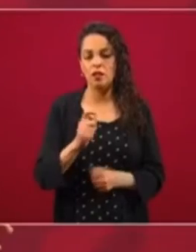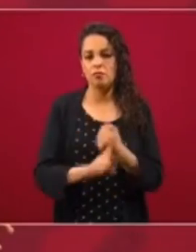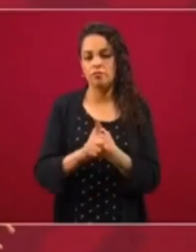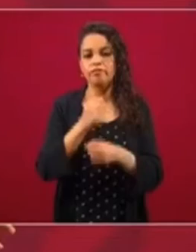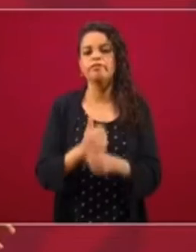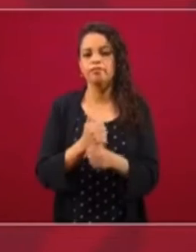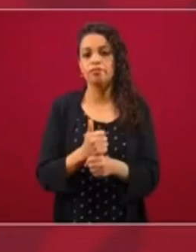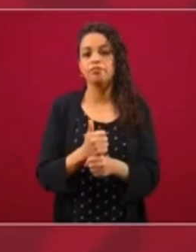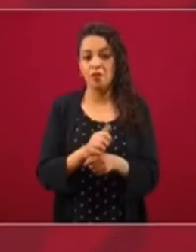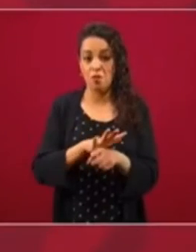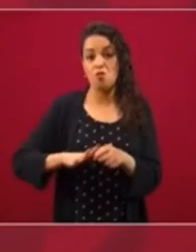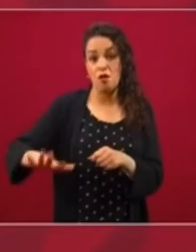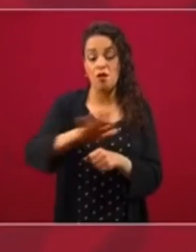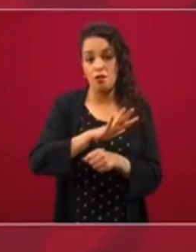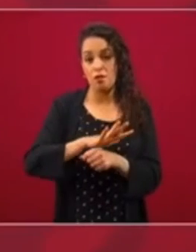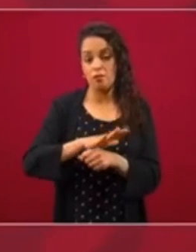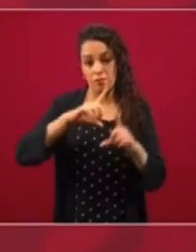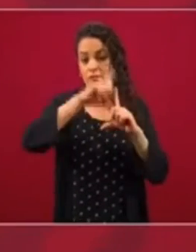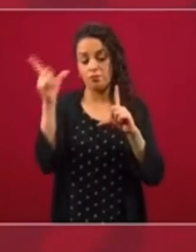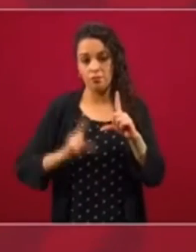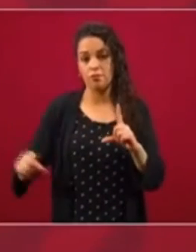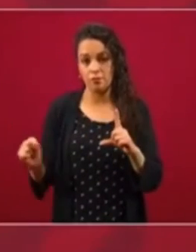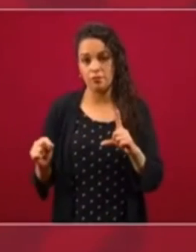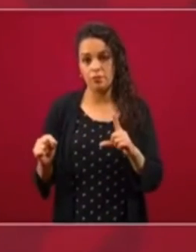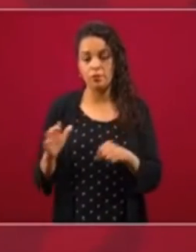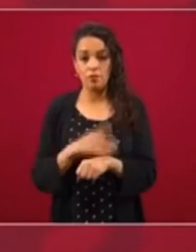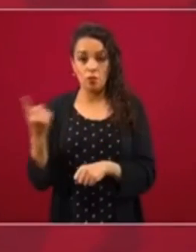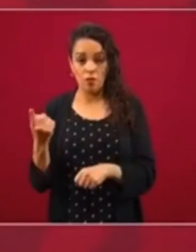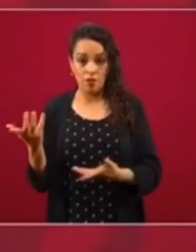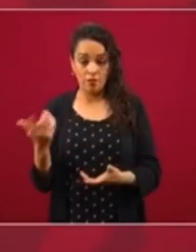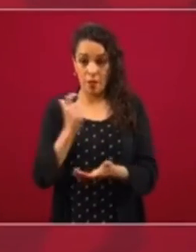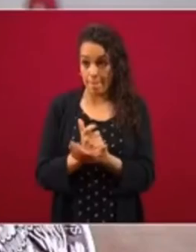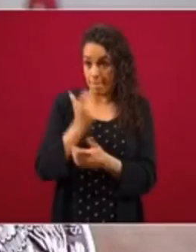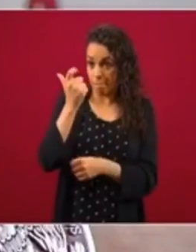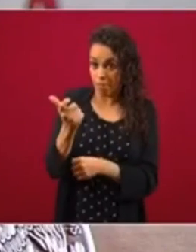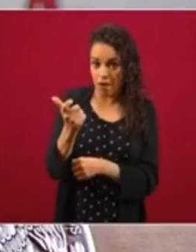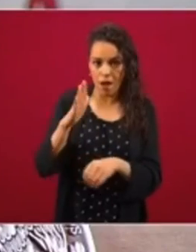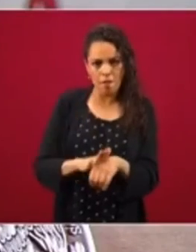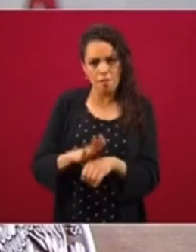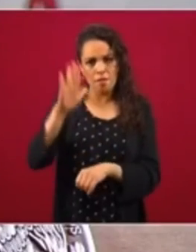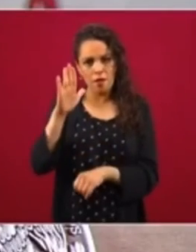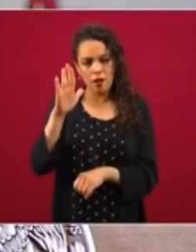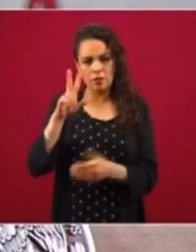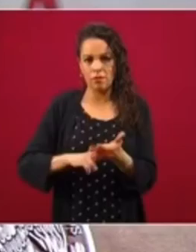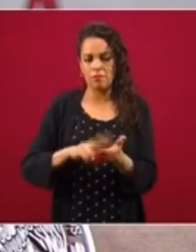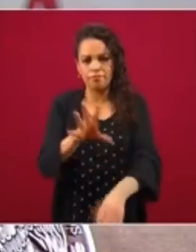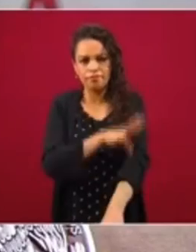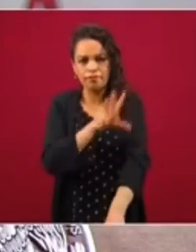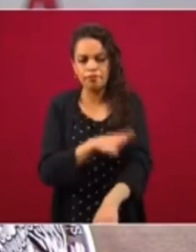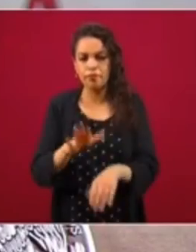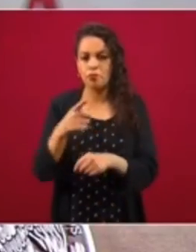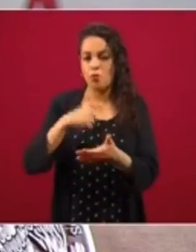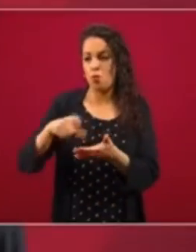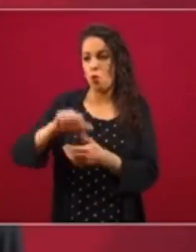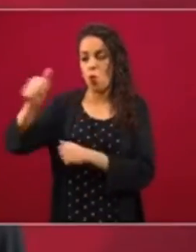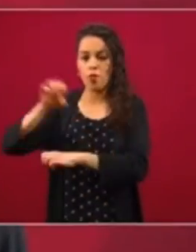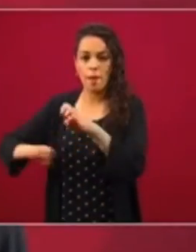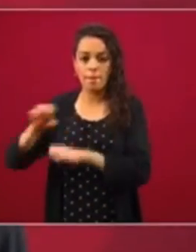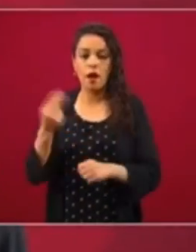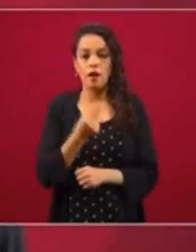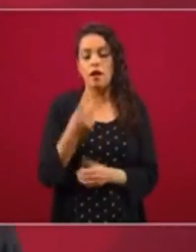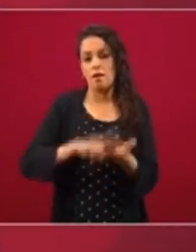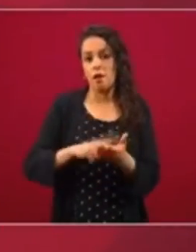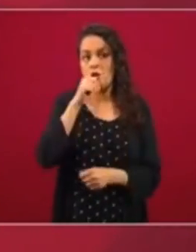al pueblo, porque al pagar más por la energía eléctrica que se les compraba a estas empresas, se tenía que aumentar el precio de la luz.